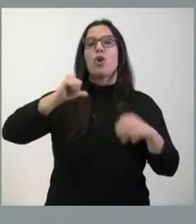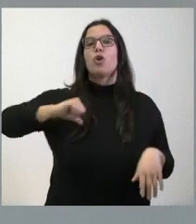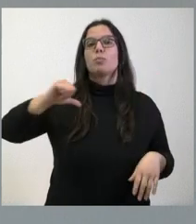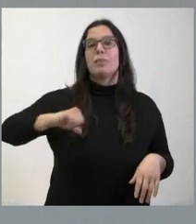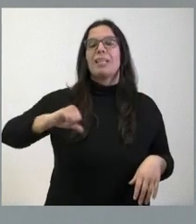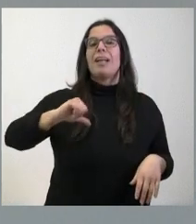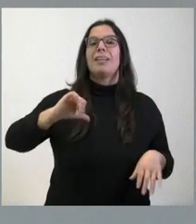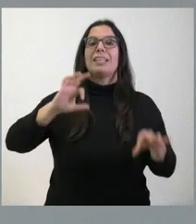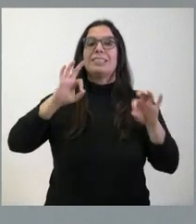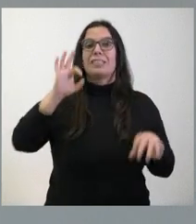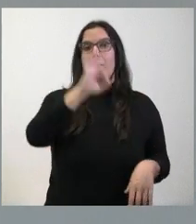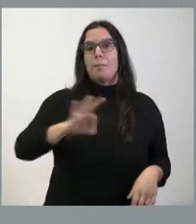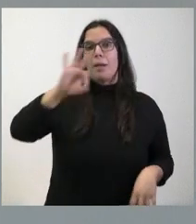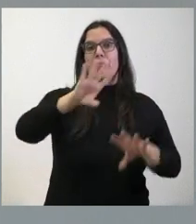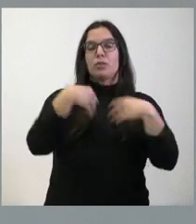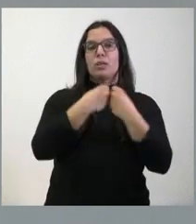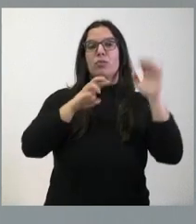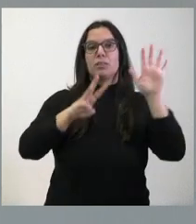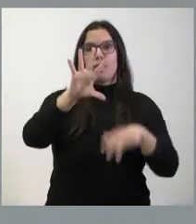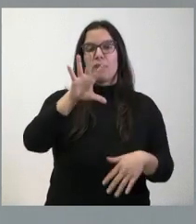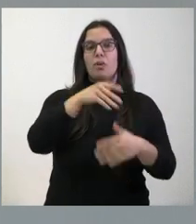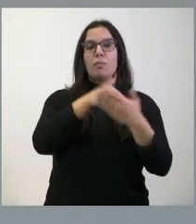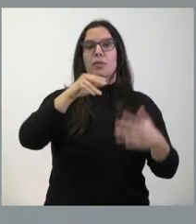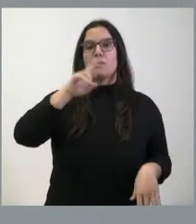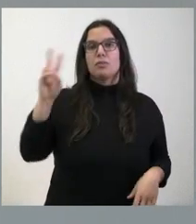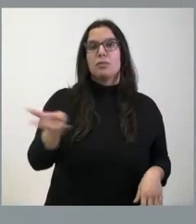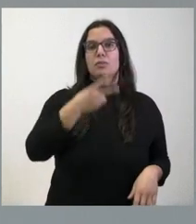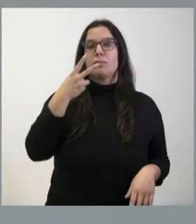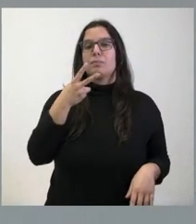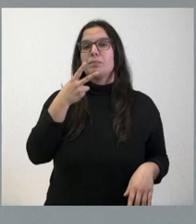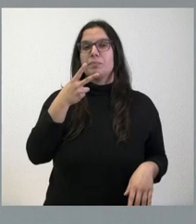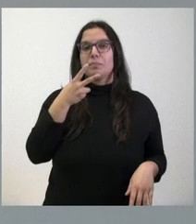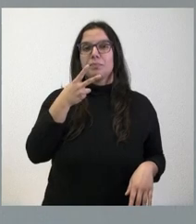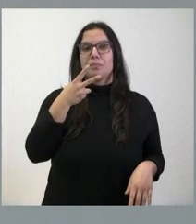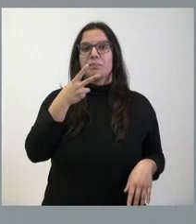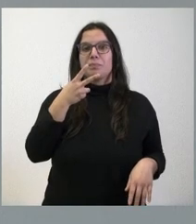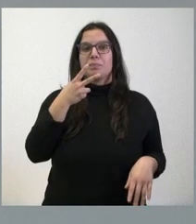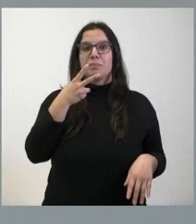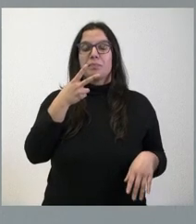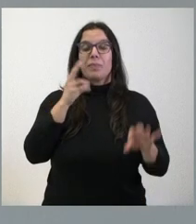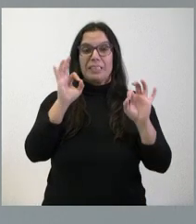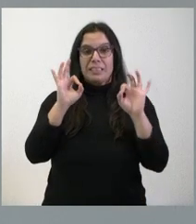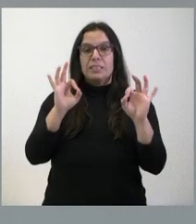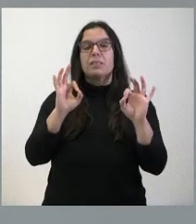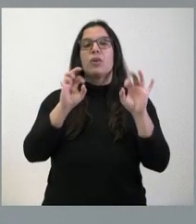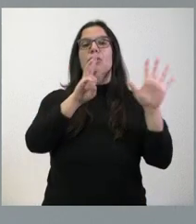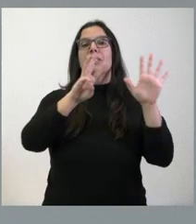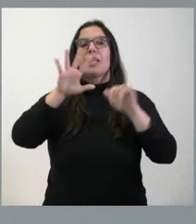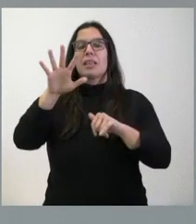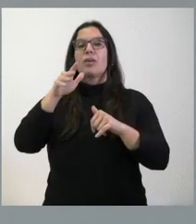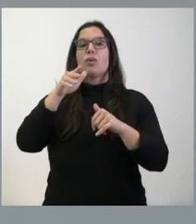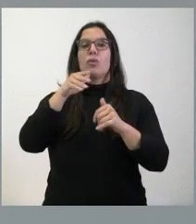Palencia, por un importe de 85 millones de euros. Estamos hablando en concreto de 85 millones